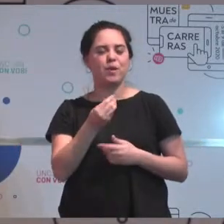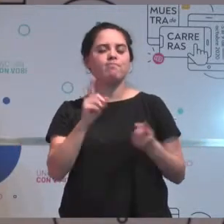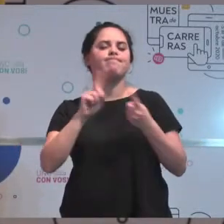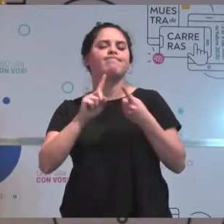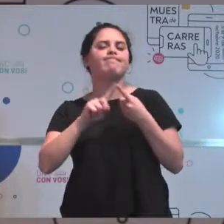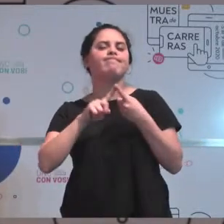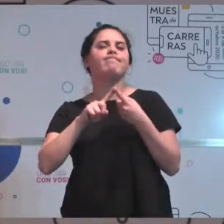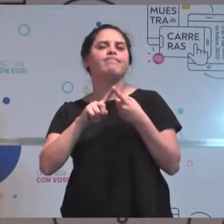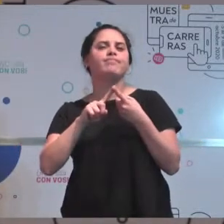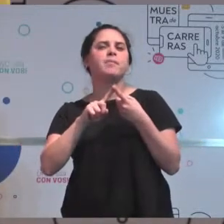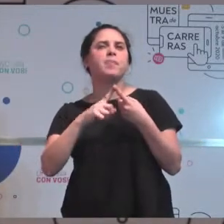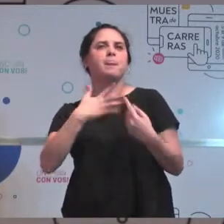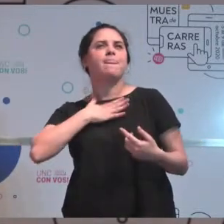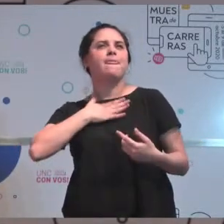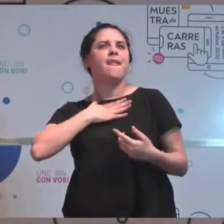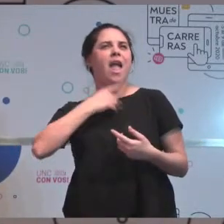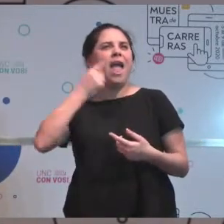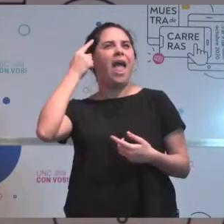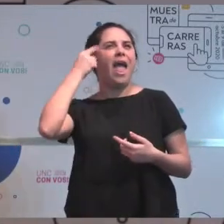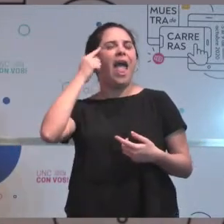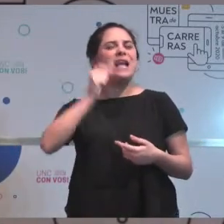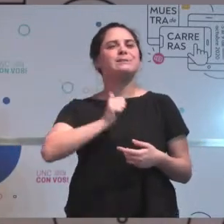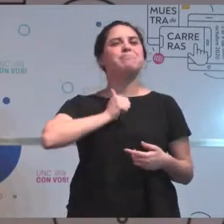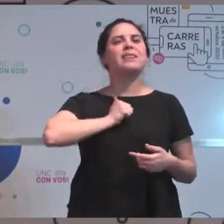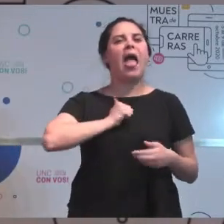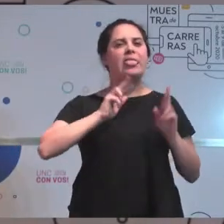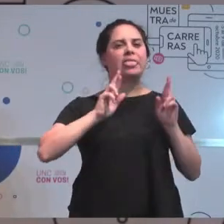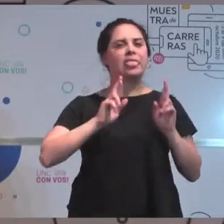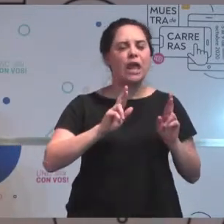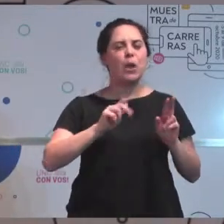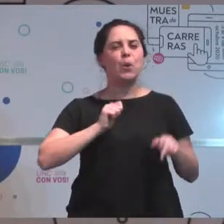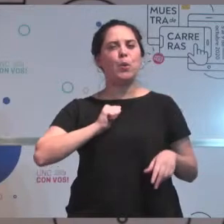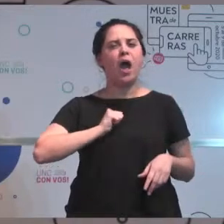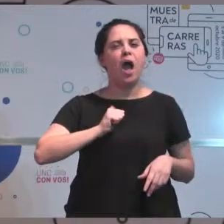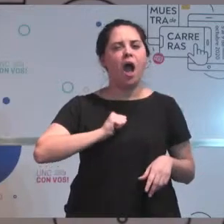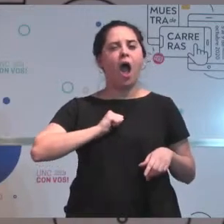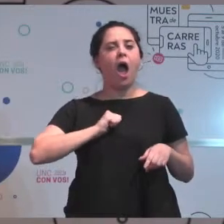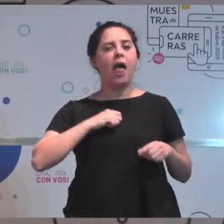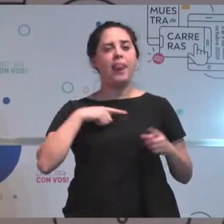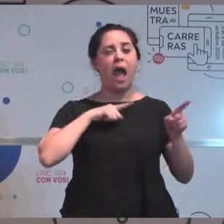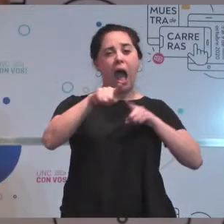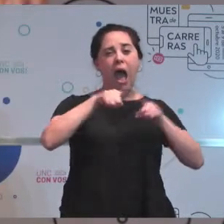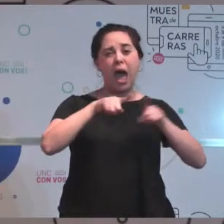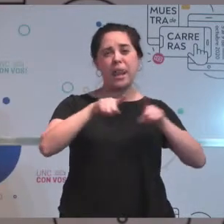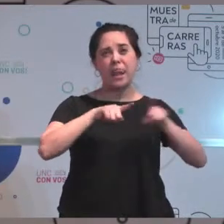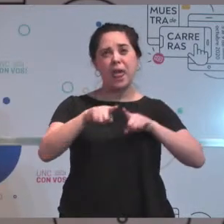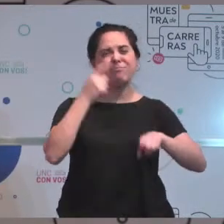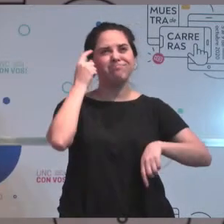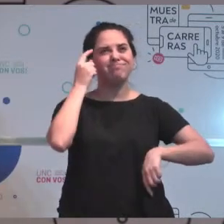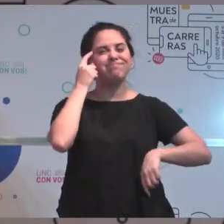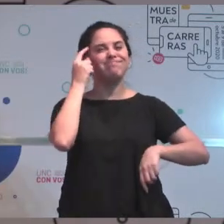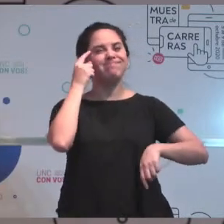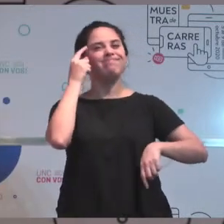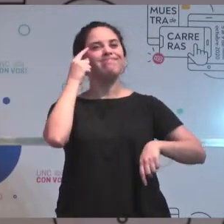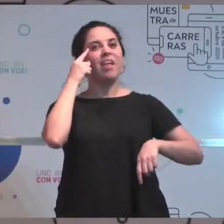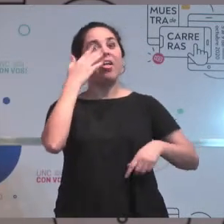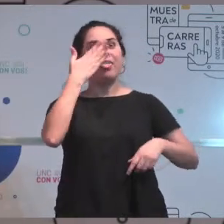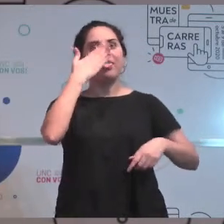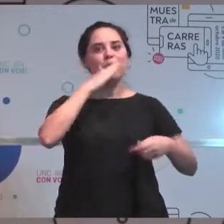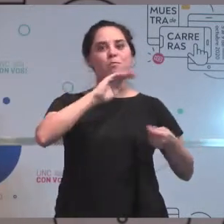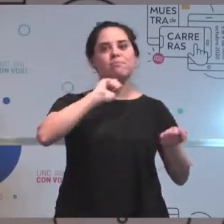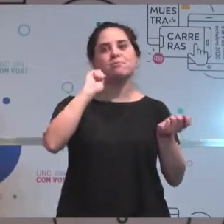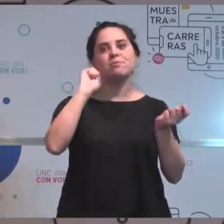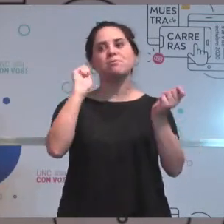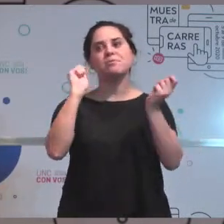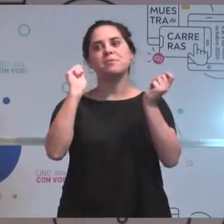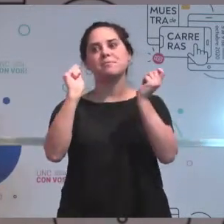uno por ahí tiene cierta expectativa de la carrera, que se puede ir transformando, modificando, enriqueciendo, girando, también en función